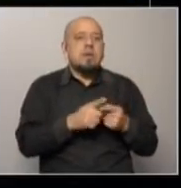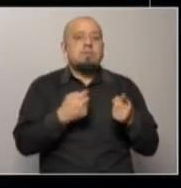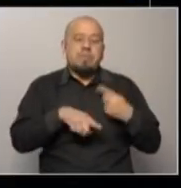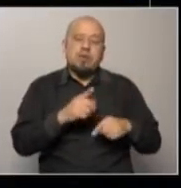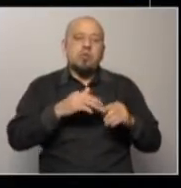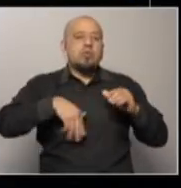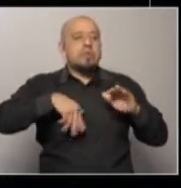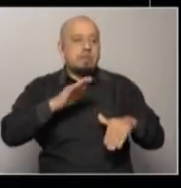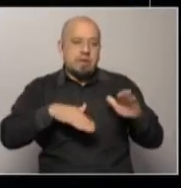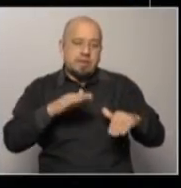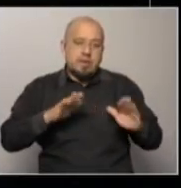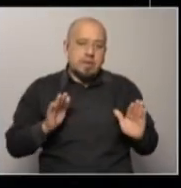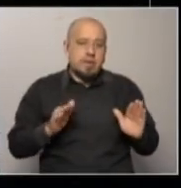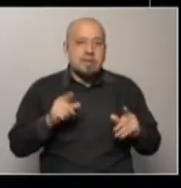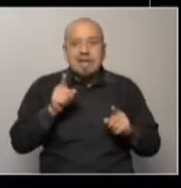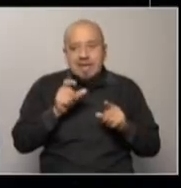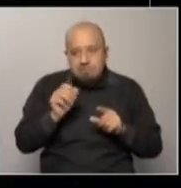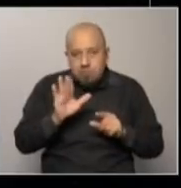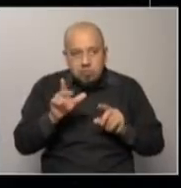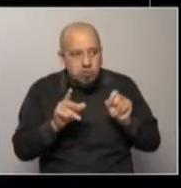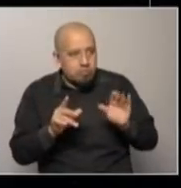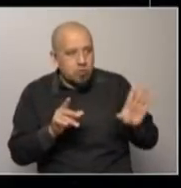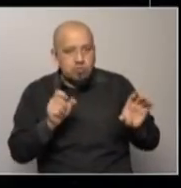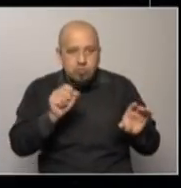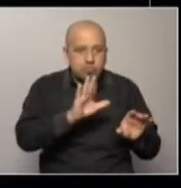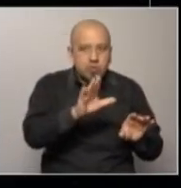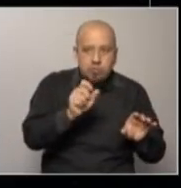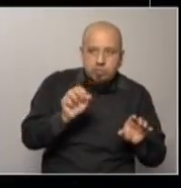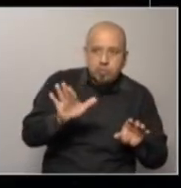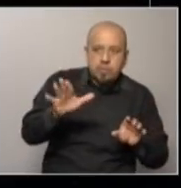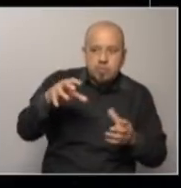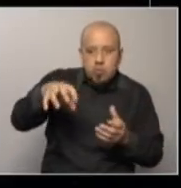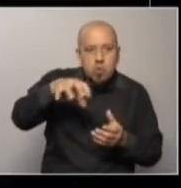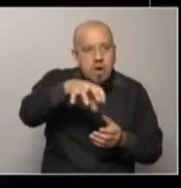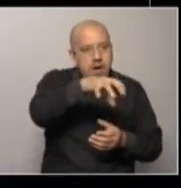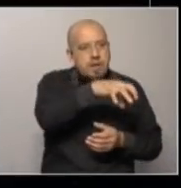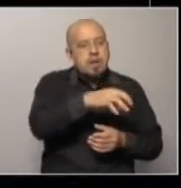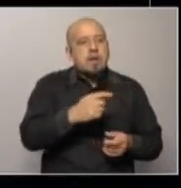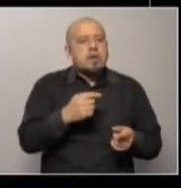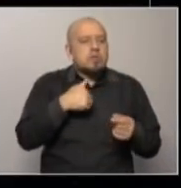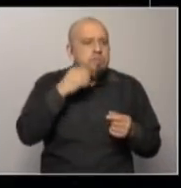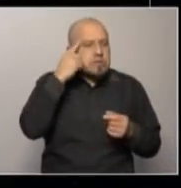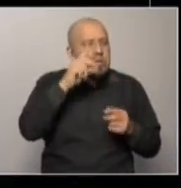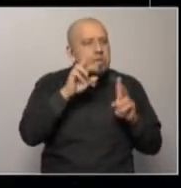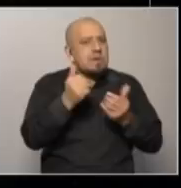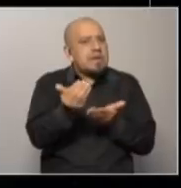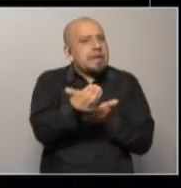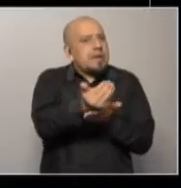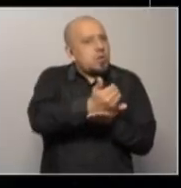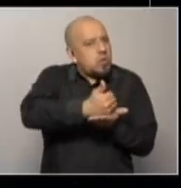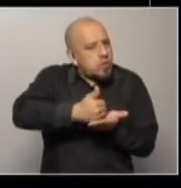depende digamos de cada uno de los organismos pero el recorte yo creo que ese es otro de los corazones